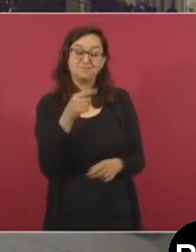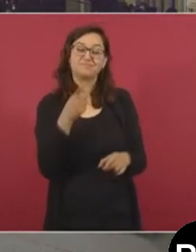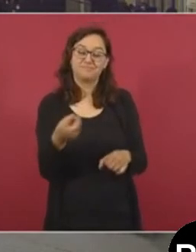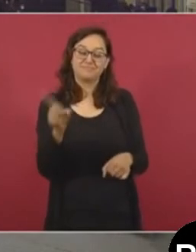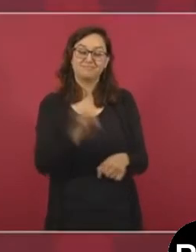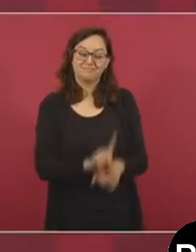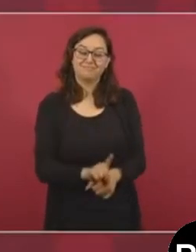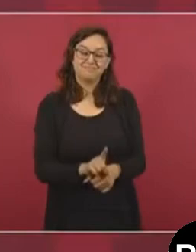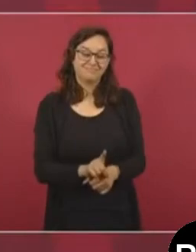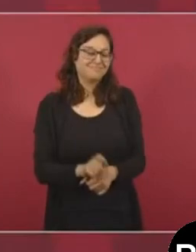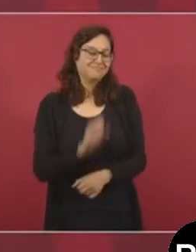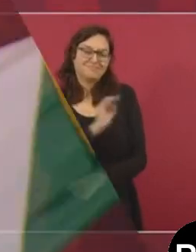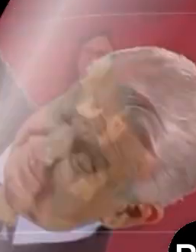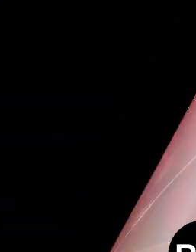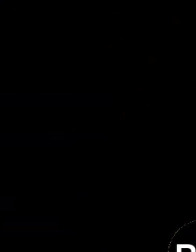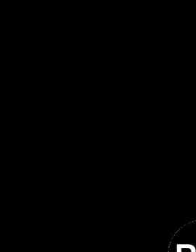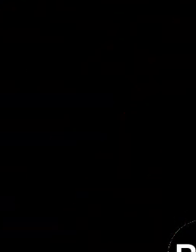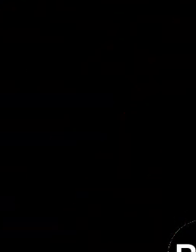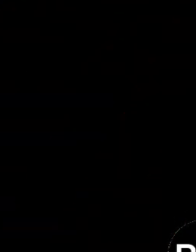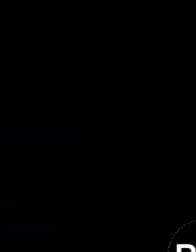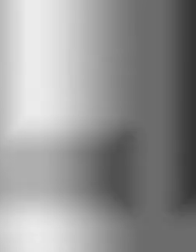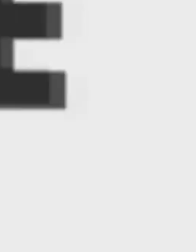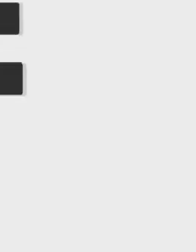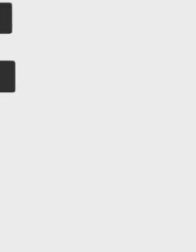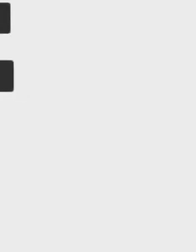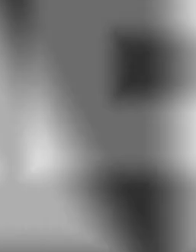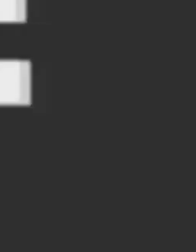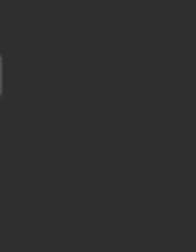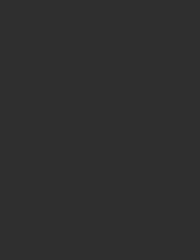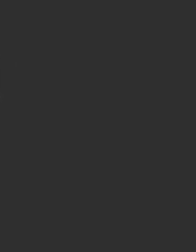estoy feliz feliz feliz que